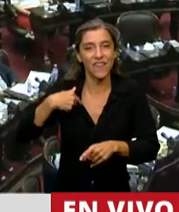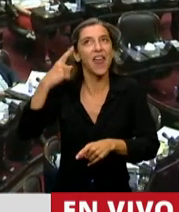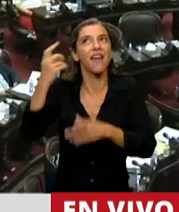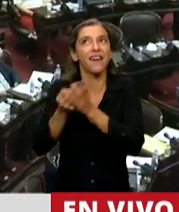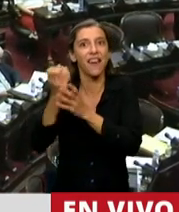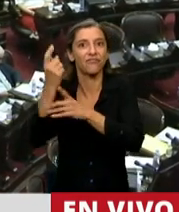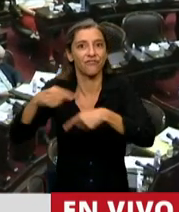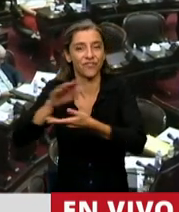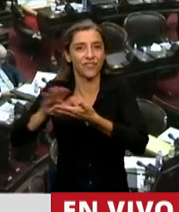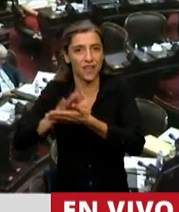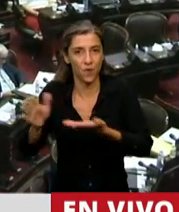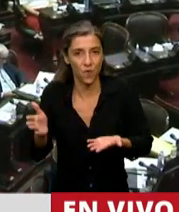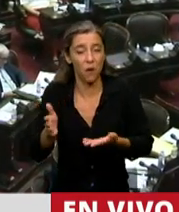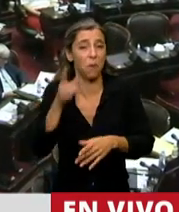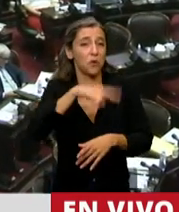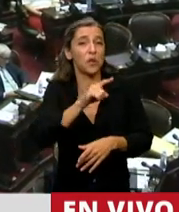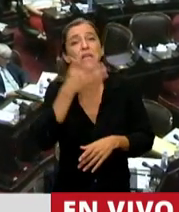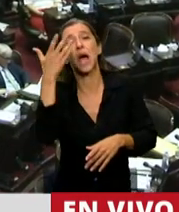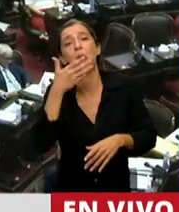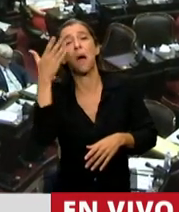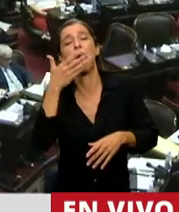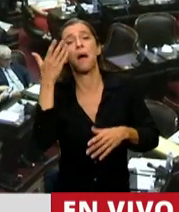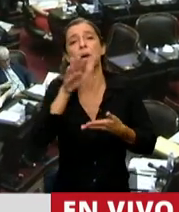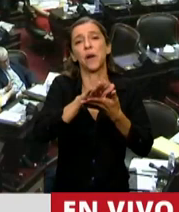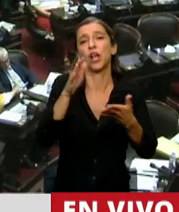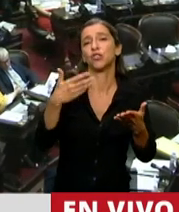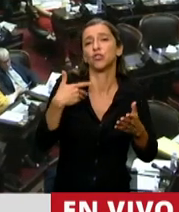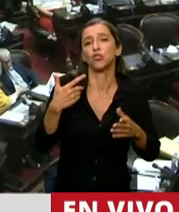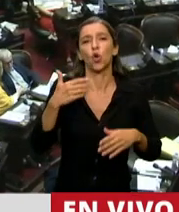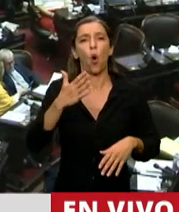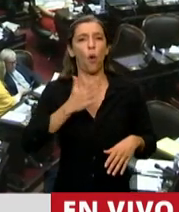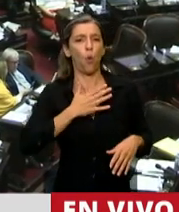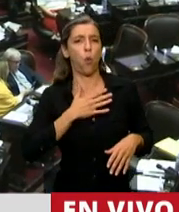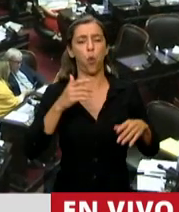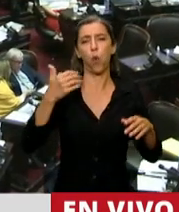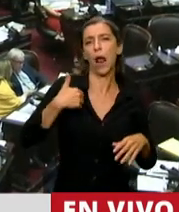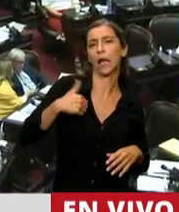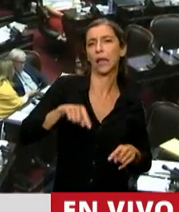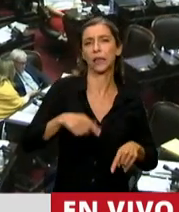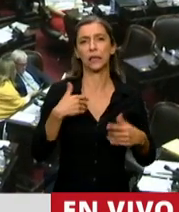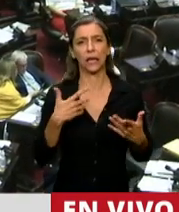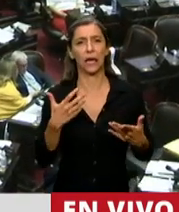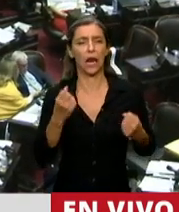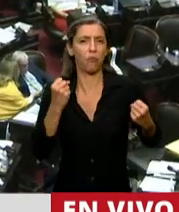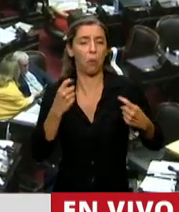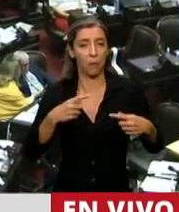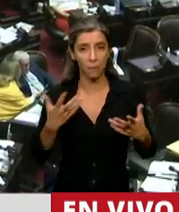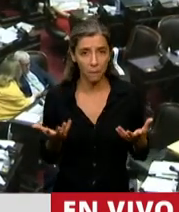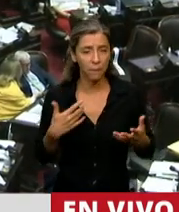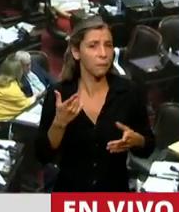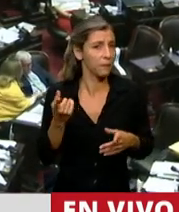Hablan mucho de la soberanía y de la dependencia económica, las tres banderas. ¿Qué pasó con las